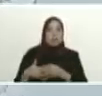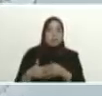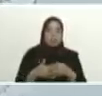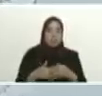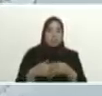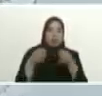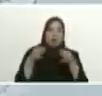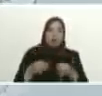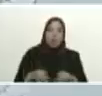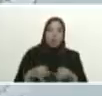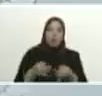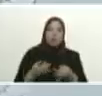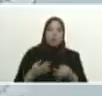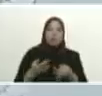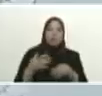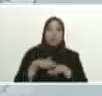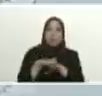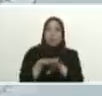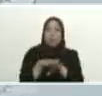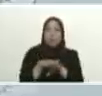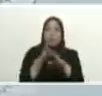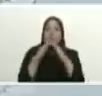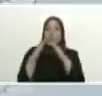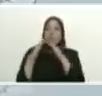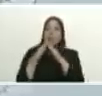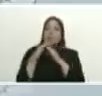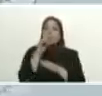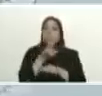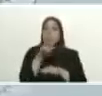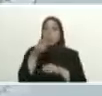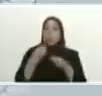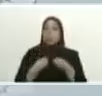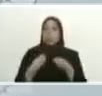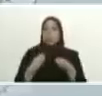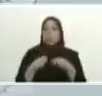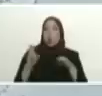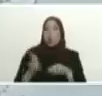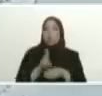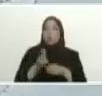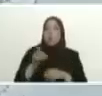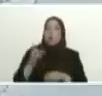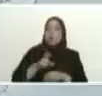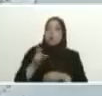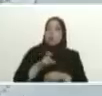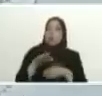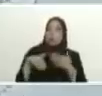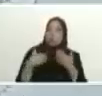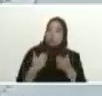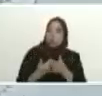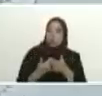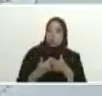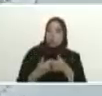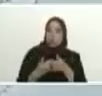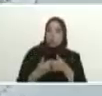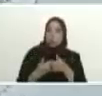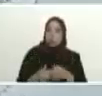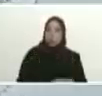verdad eso es y las casas de los damnificados que hacen falta es lo único que necesitamos señor presidente